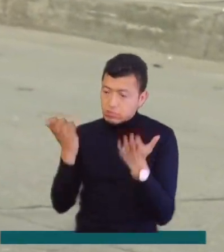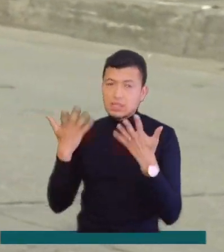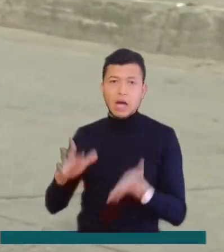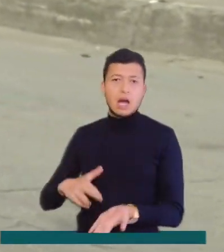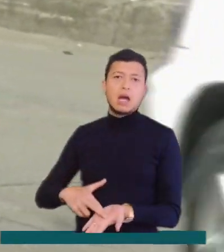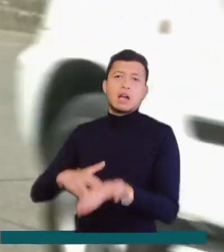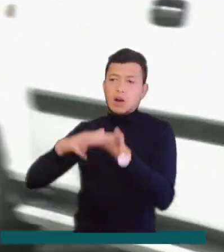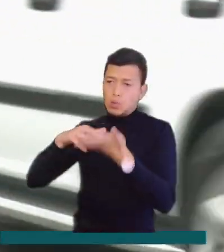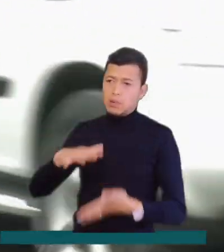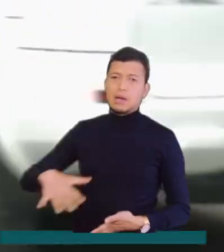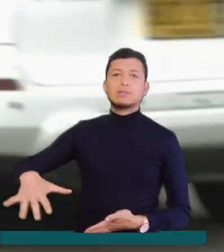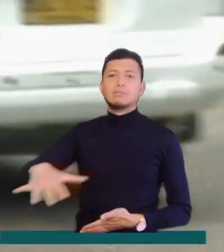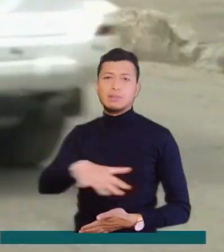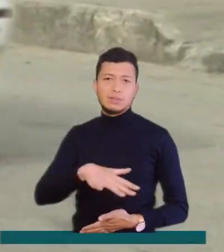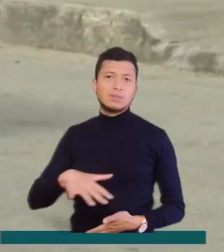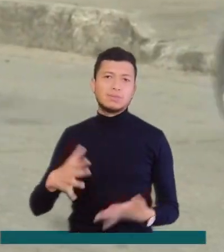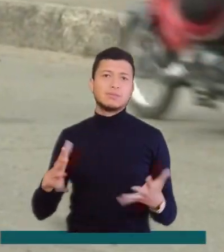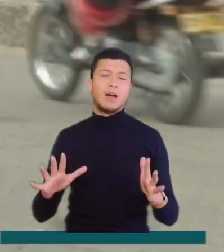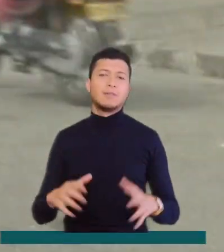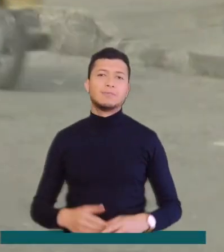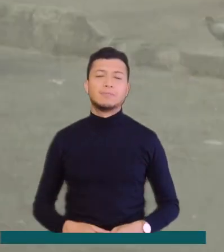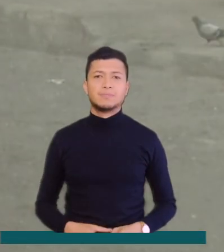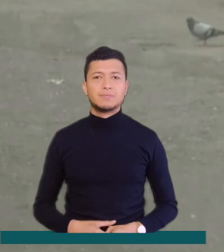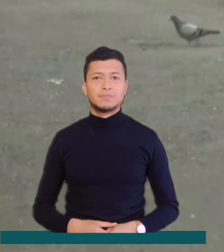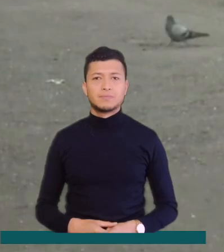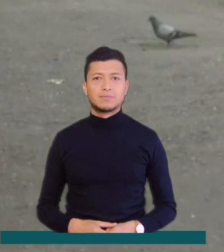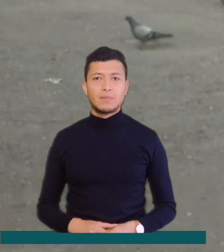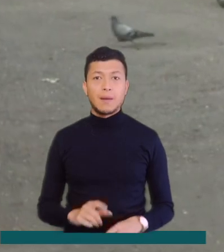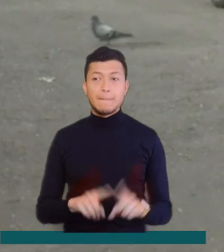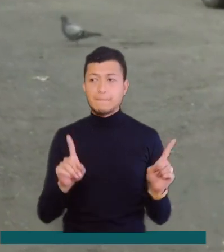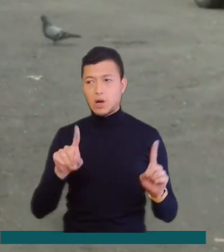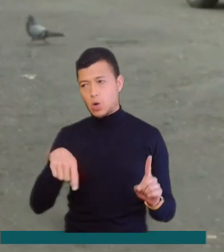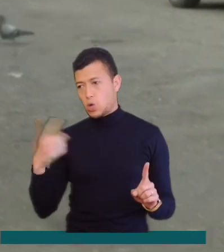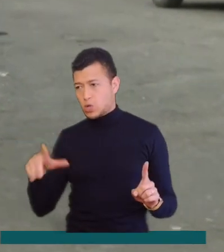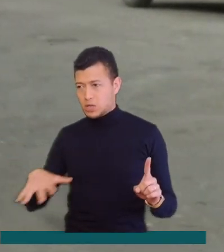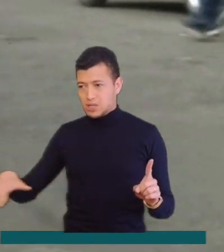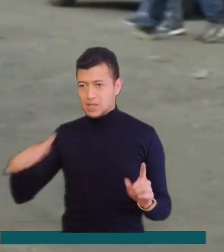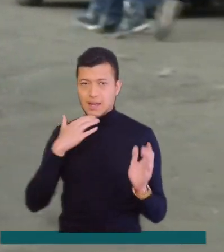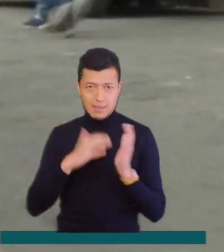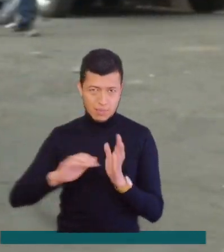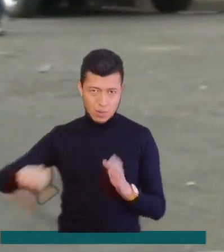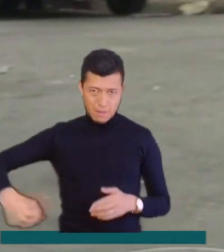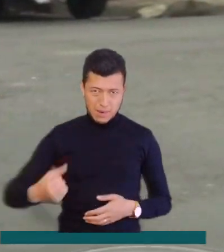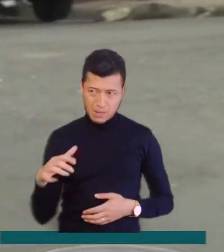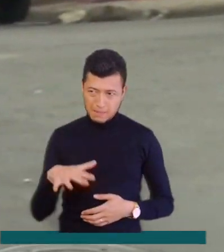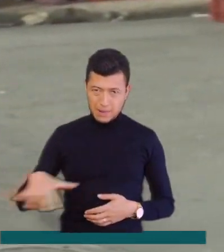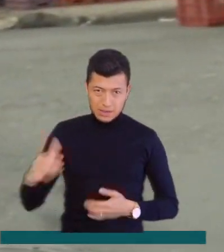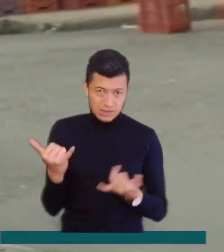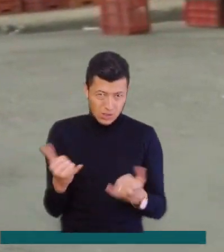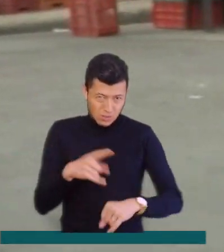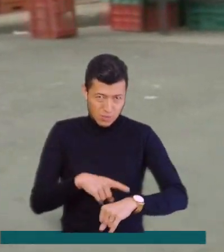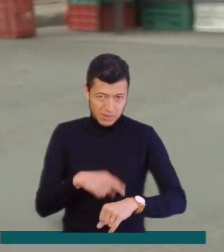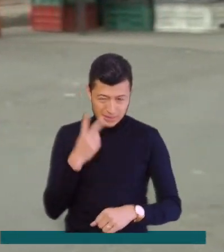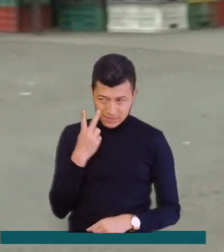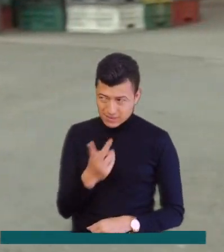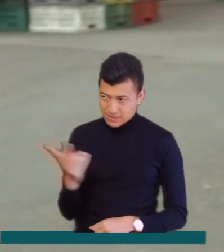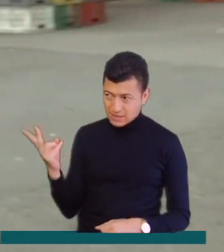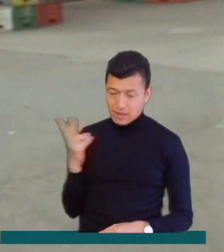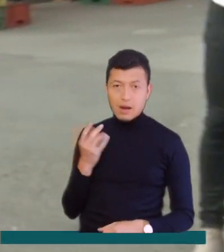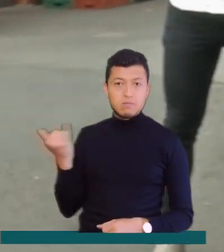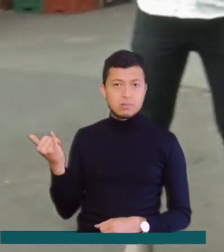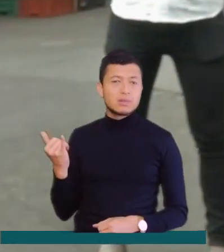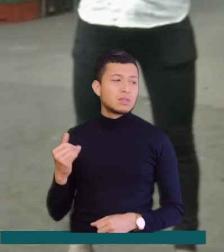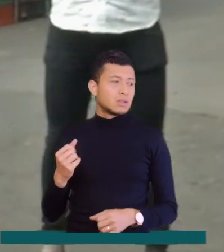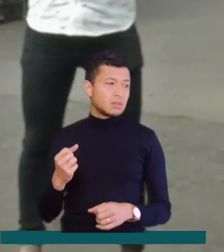se ha podido recuperar este espacio público. Sin embargo, en otros lugares como la Plaza de Mercado, que es donde estamos en este momento,